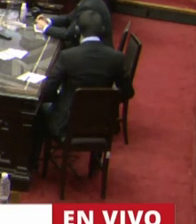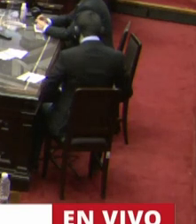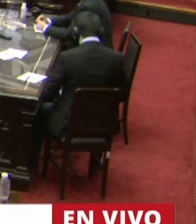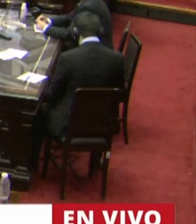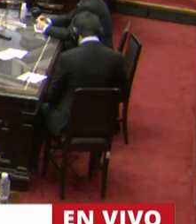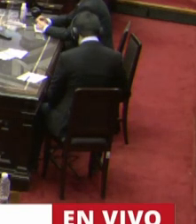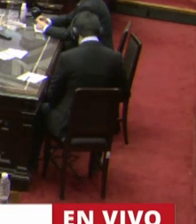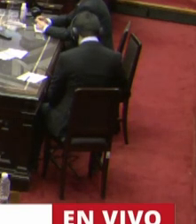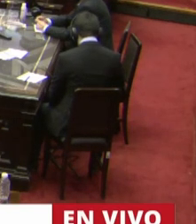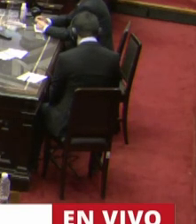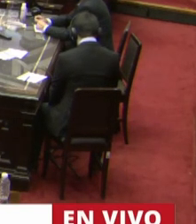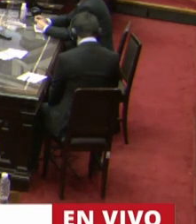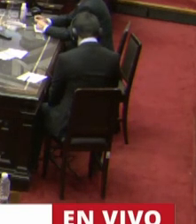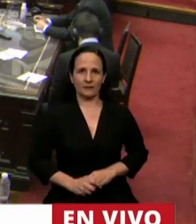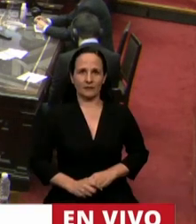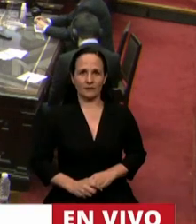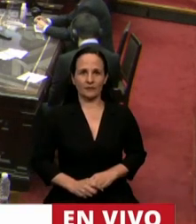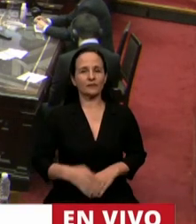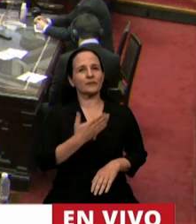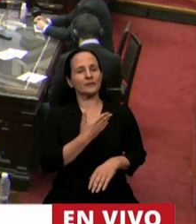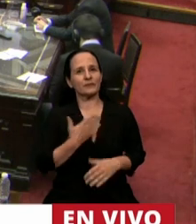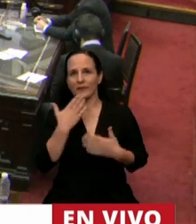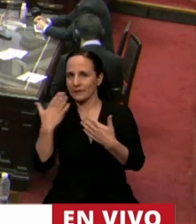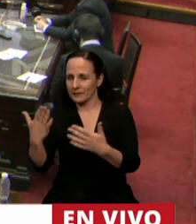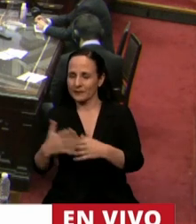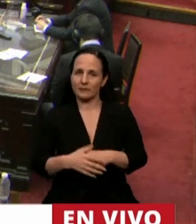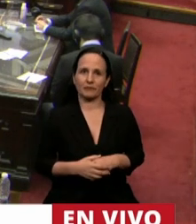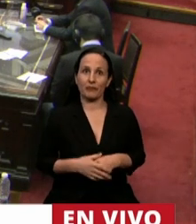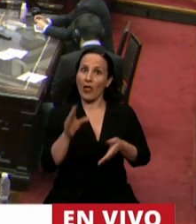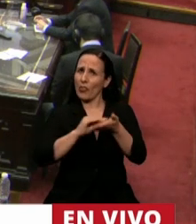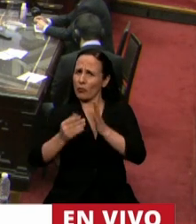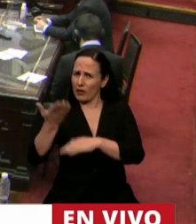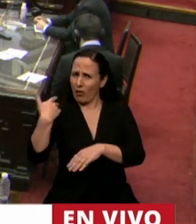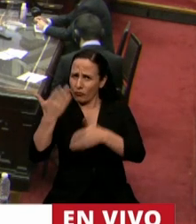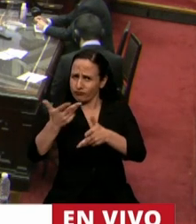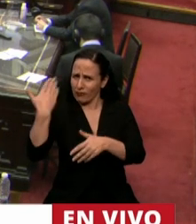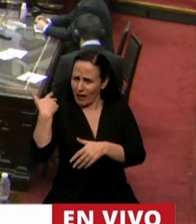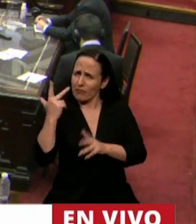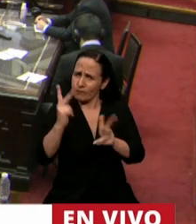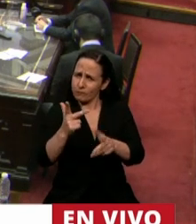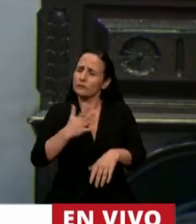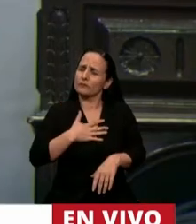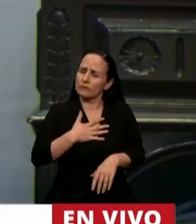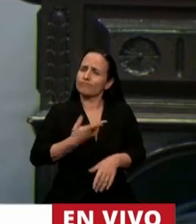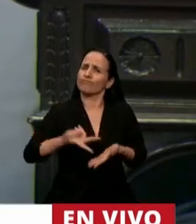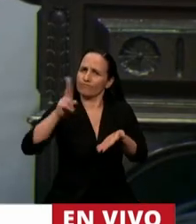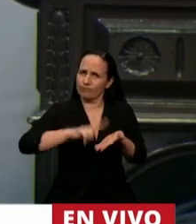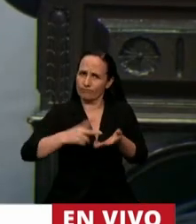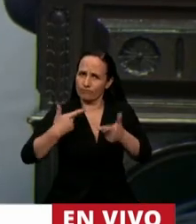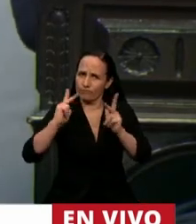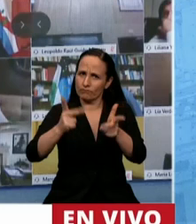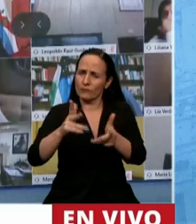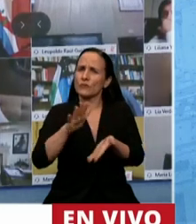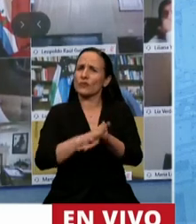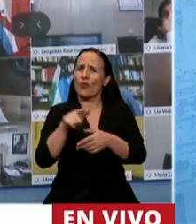Gracias, Presidenta. Bueno, lo dijeron varios de los diputados preopinantes, pero me parece que vale la pena insistir una vez más respecto de la